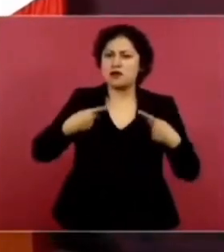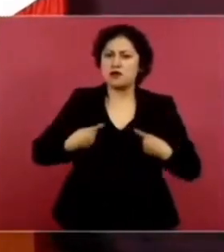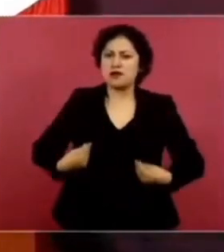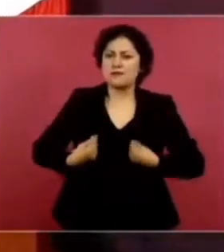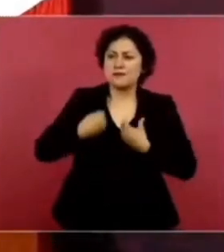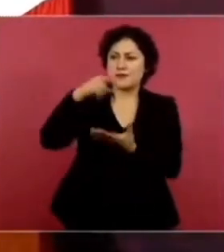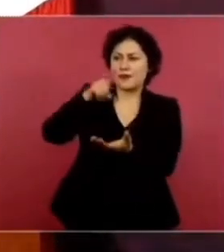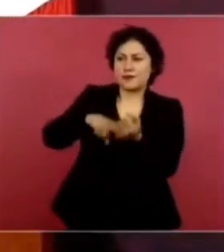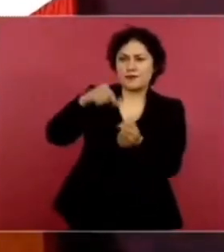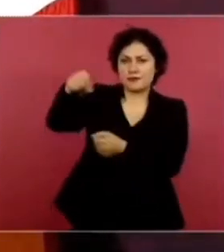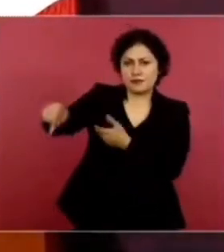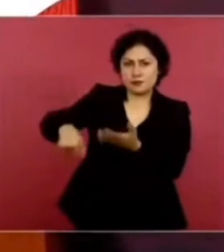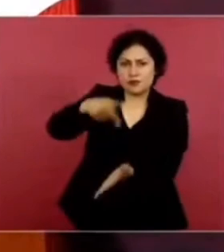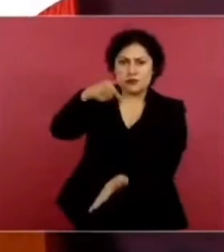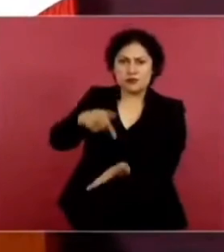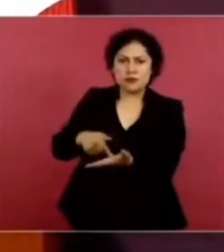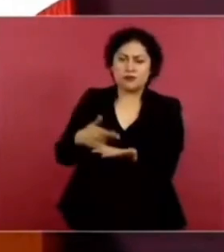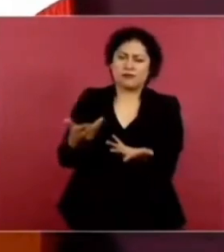Que.